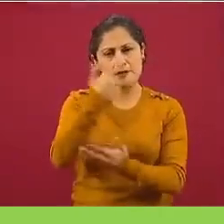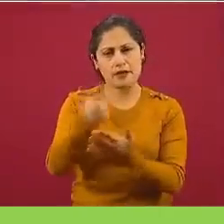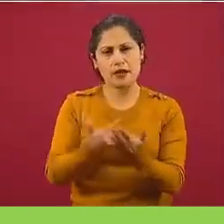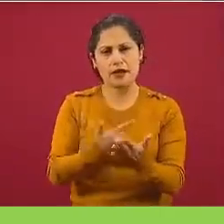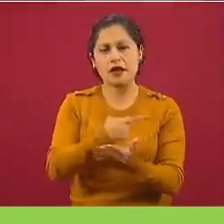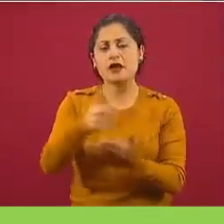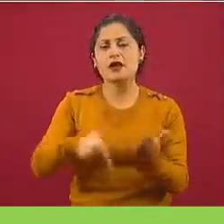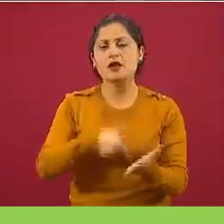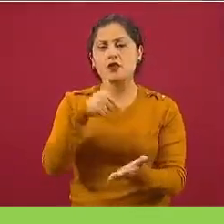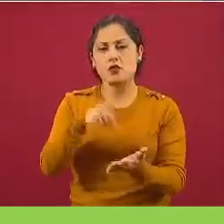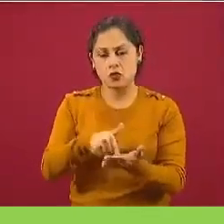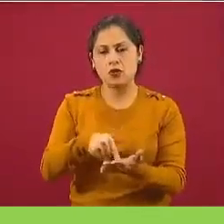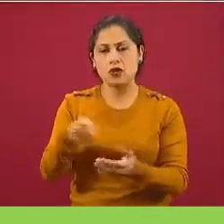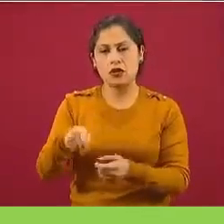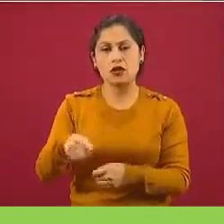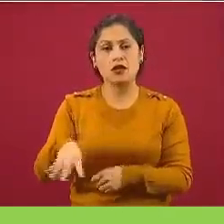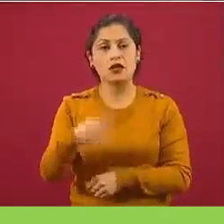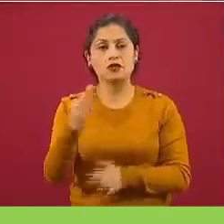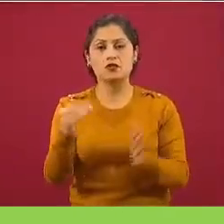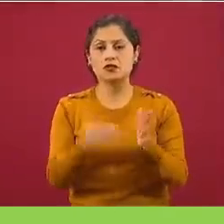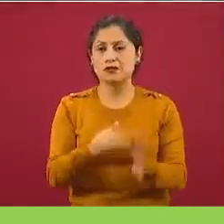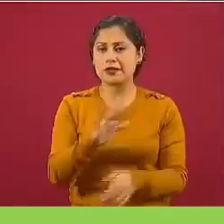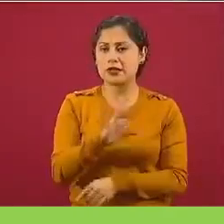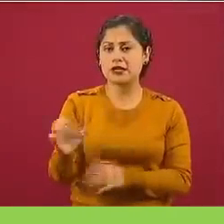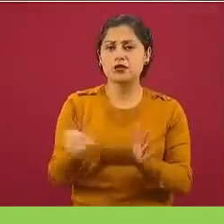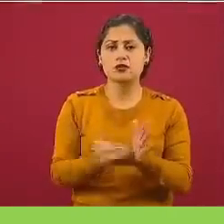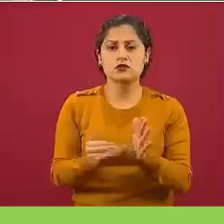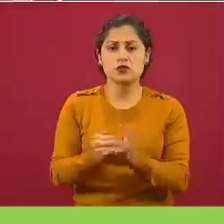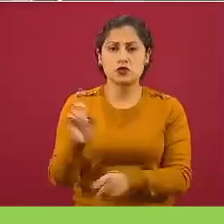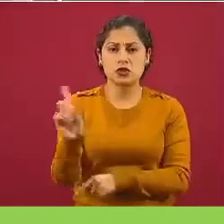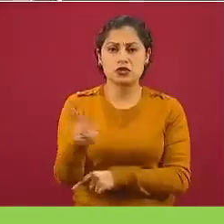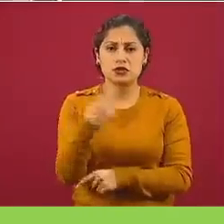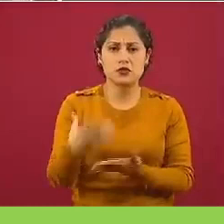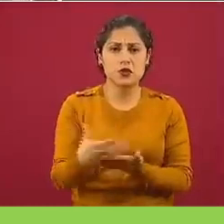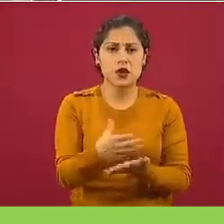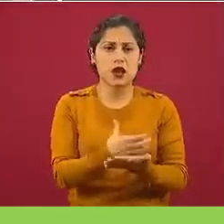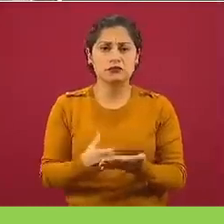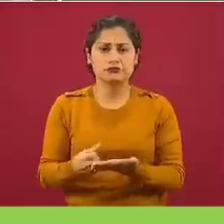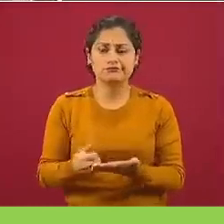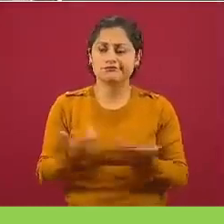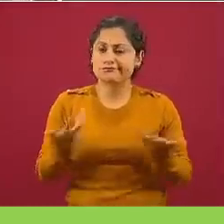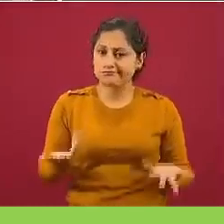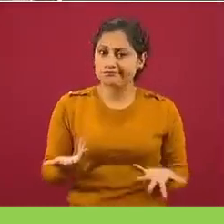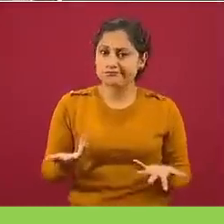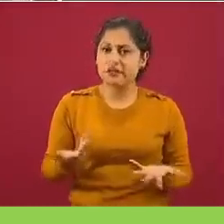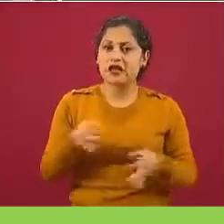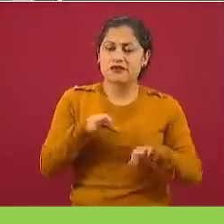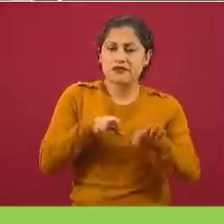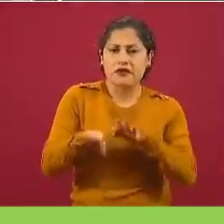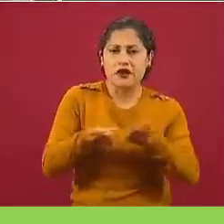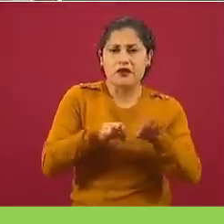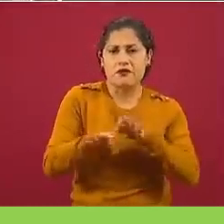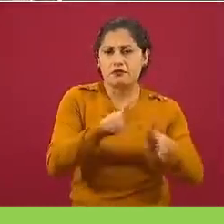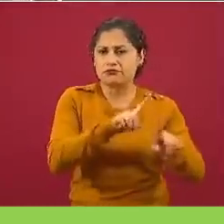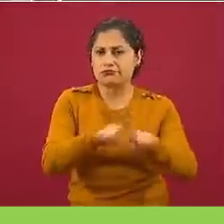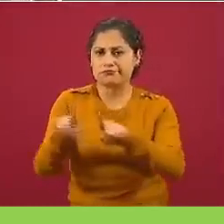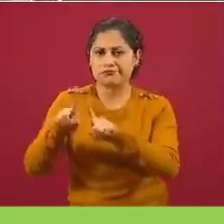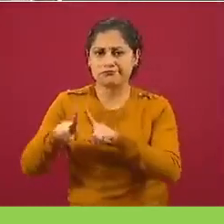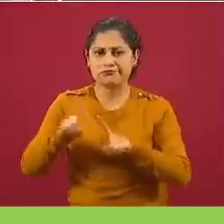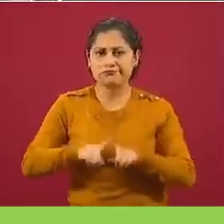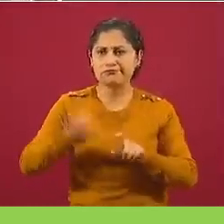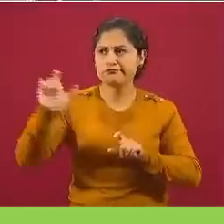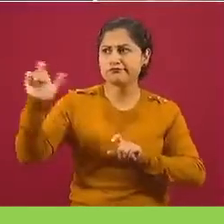14 mil 500 millones de dólares. Así que la generación de empleos, los inversionistas